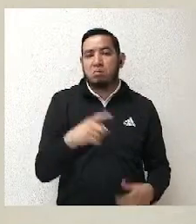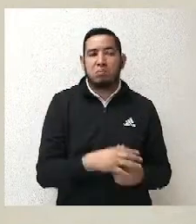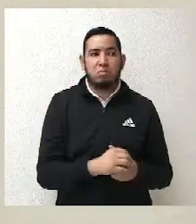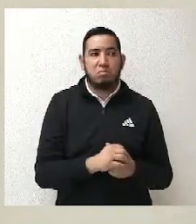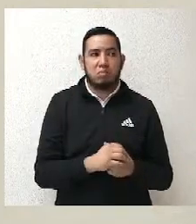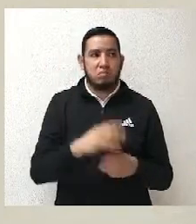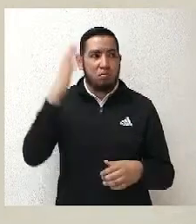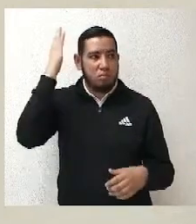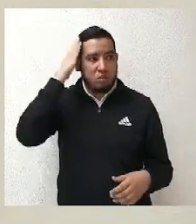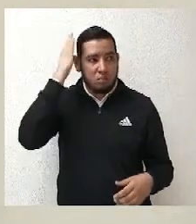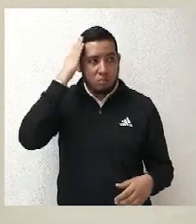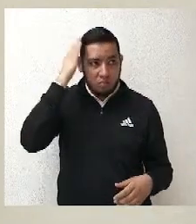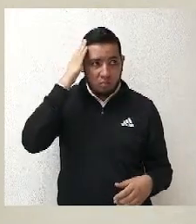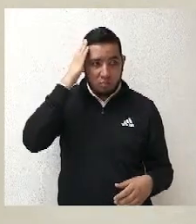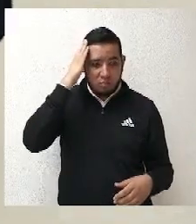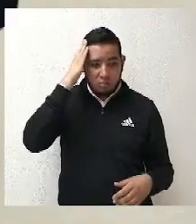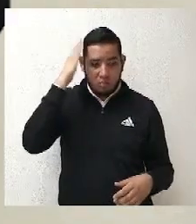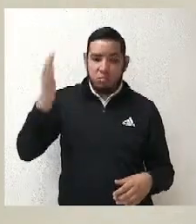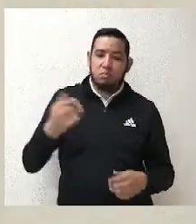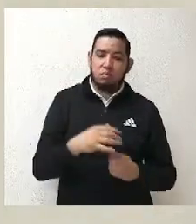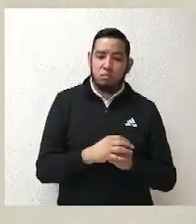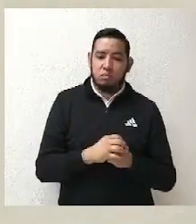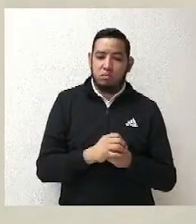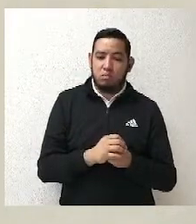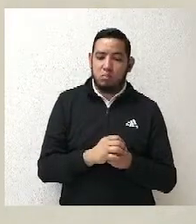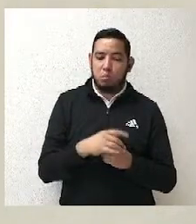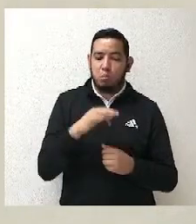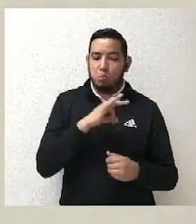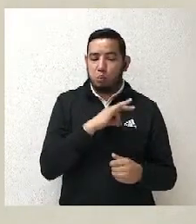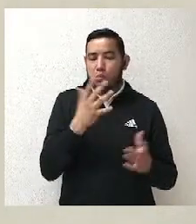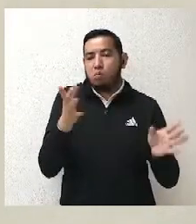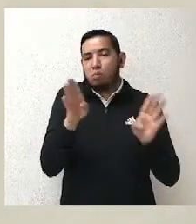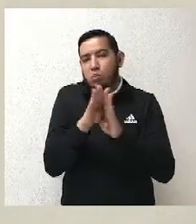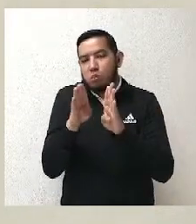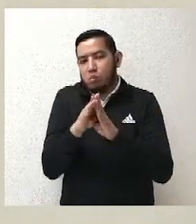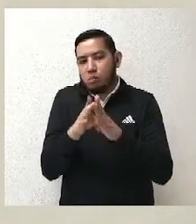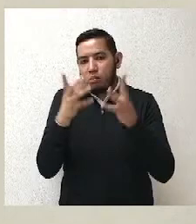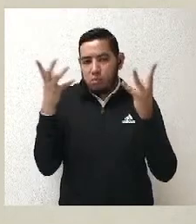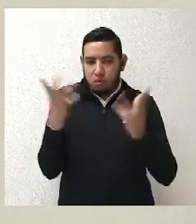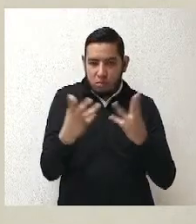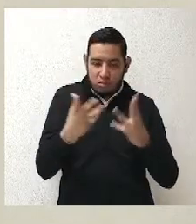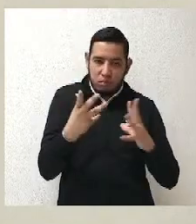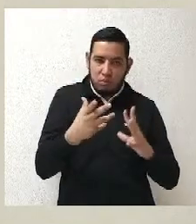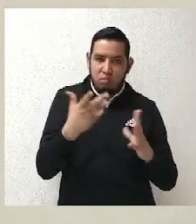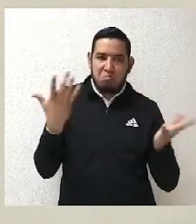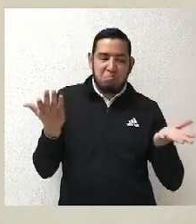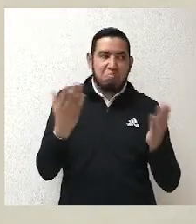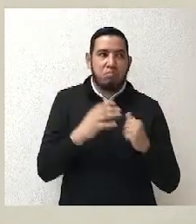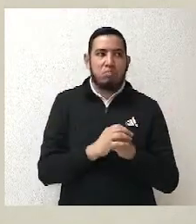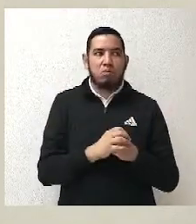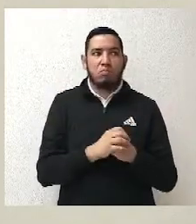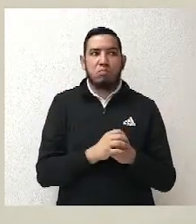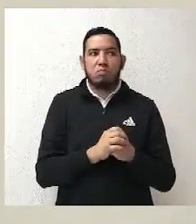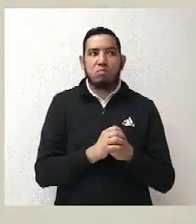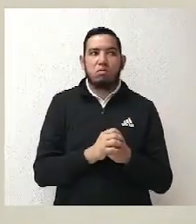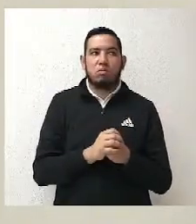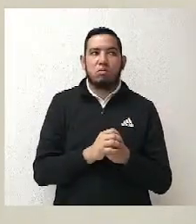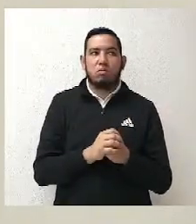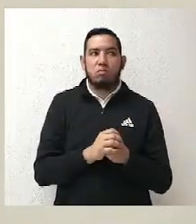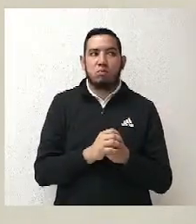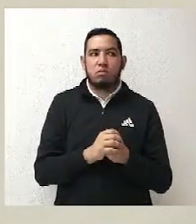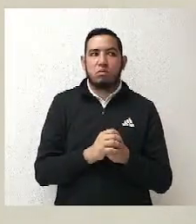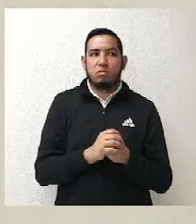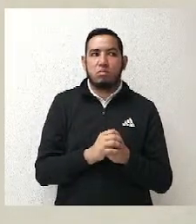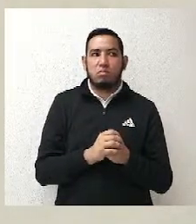registró para, fue la que contendió como candidata de Morena a la gubernatura de Durango. Entonces,